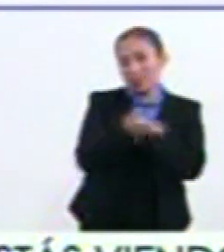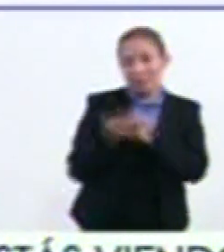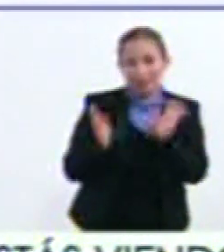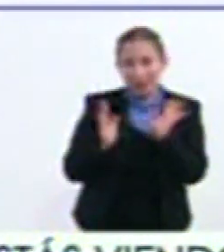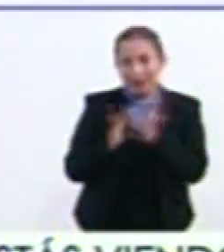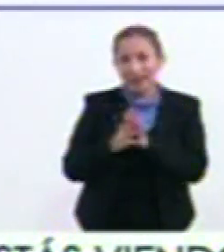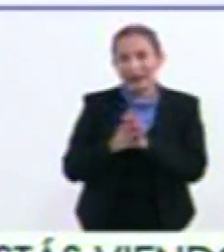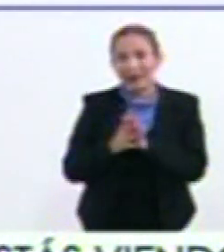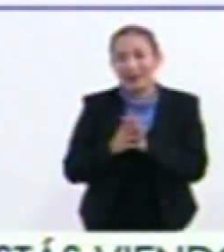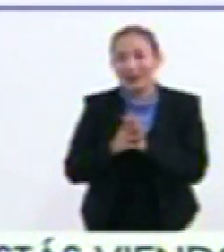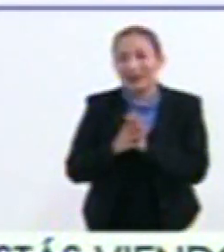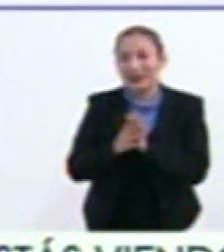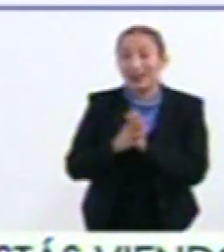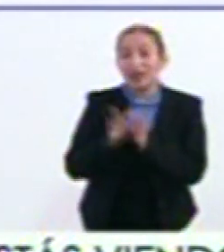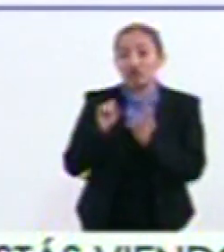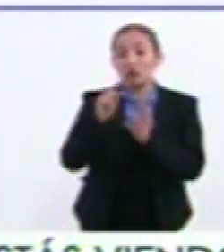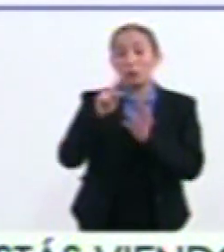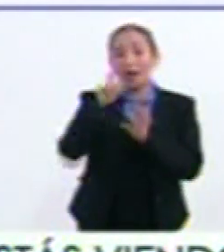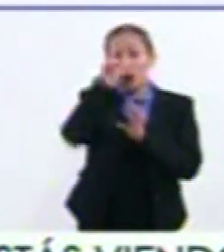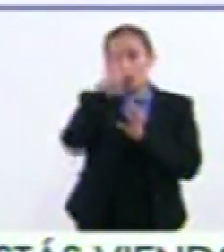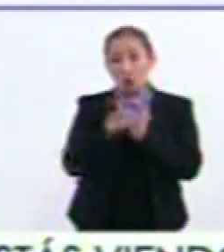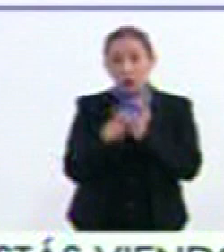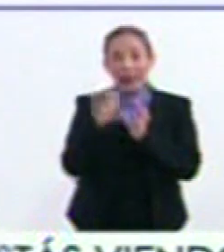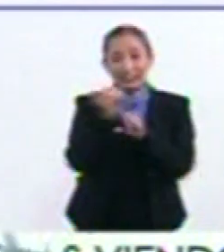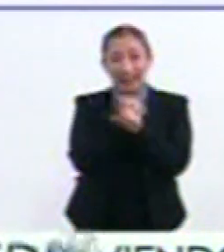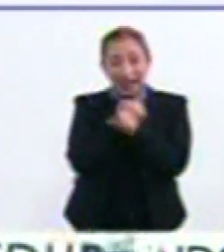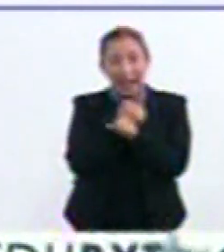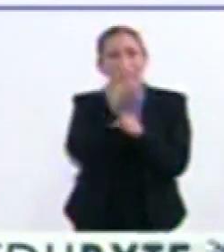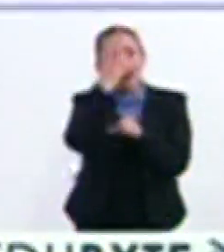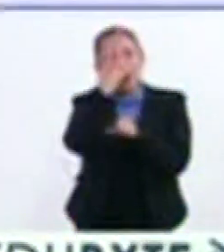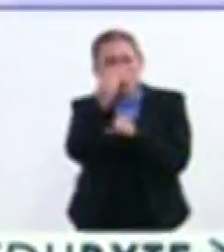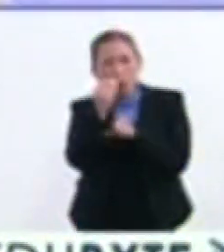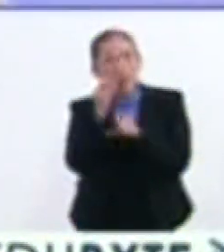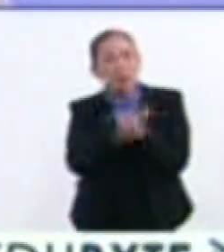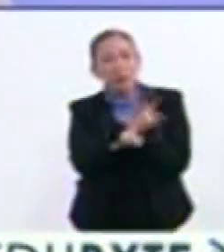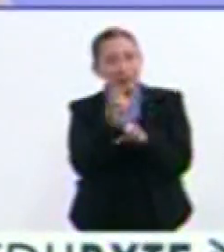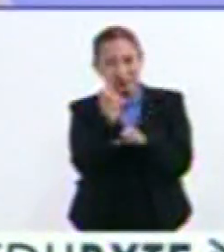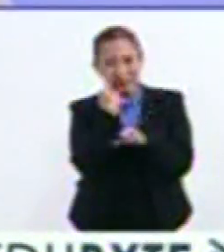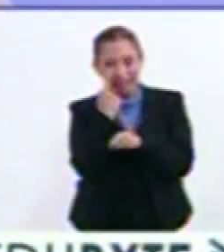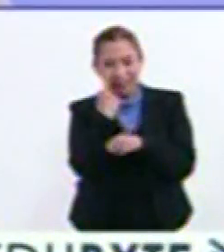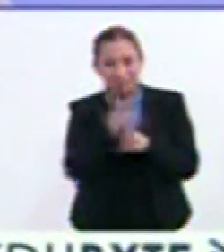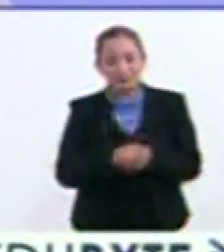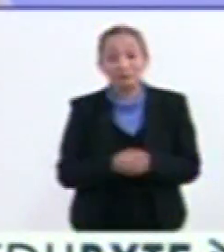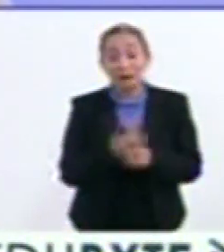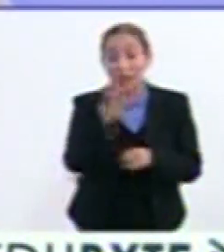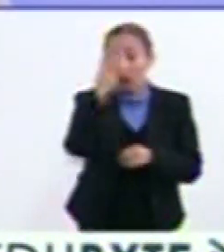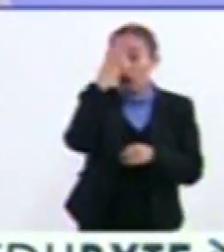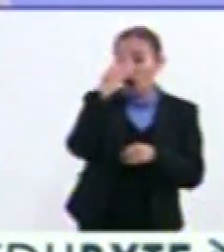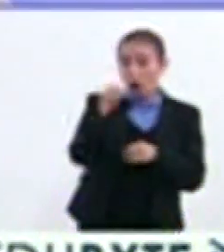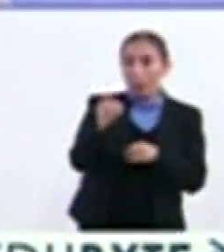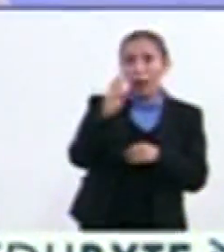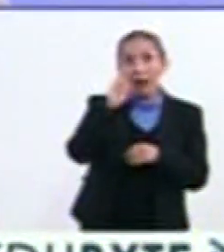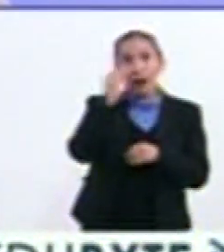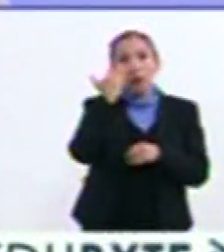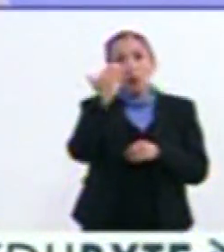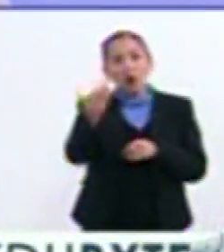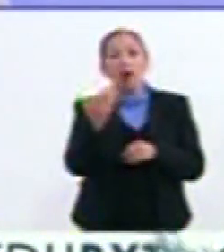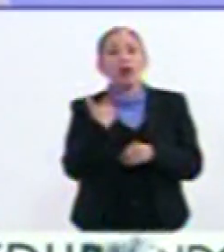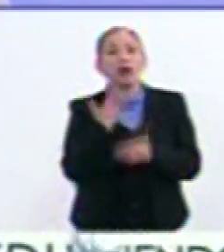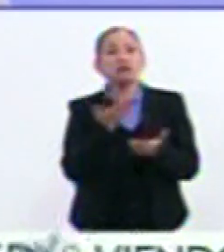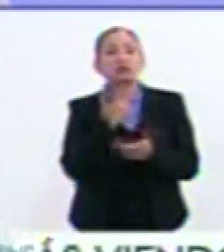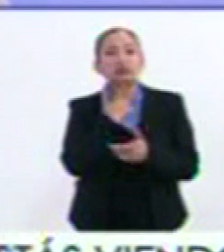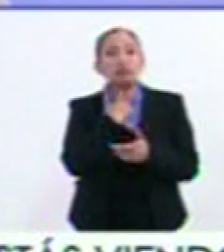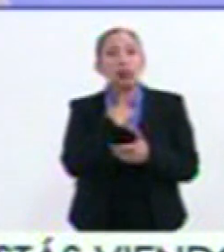¿Por qué? Superluna de sangre de lobo ¿Por qué de lobo? Sucede que los lobos entran en etapa de celo